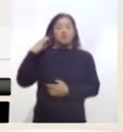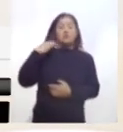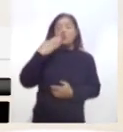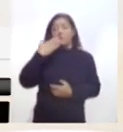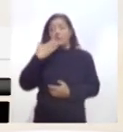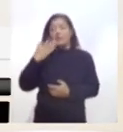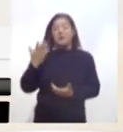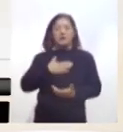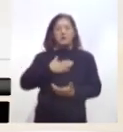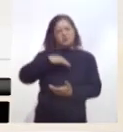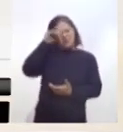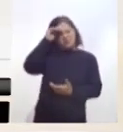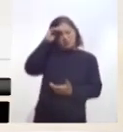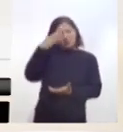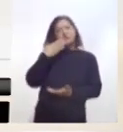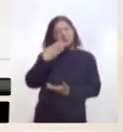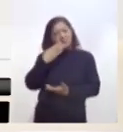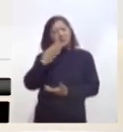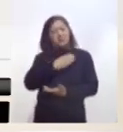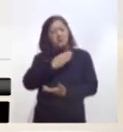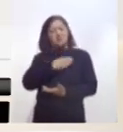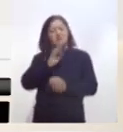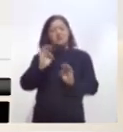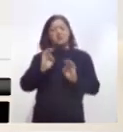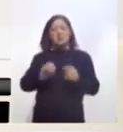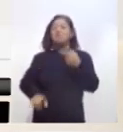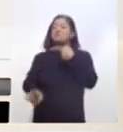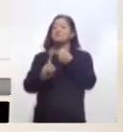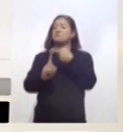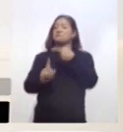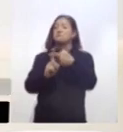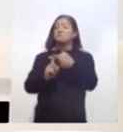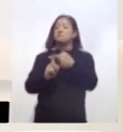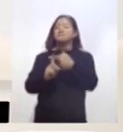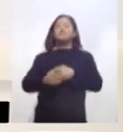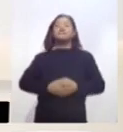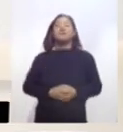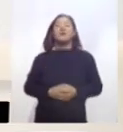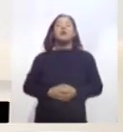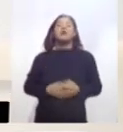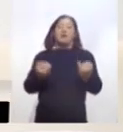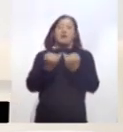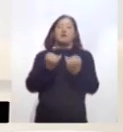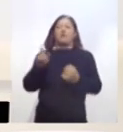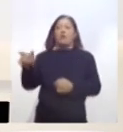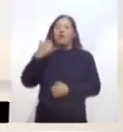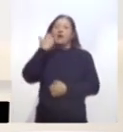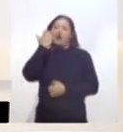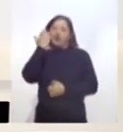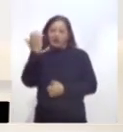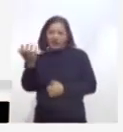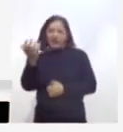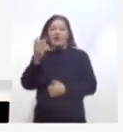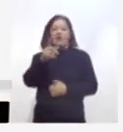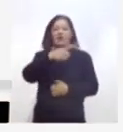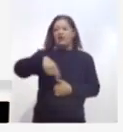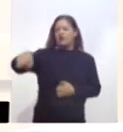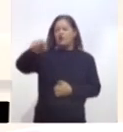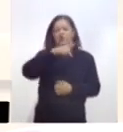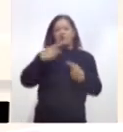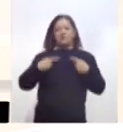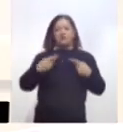bastante muy buenas, muy positivas y sobre todo en el ánimo de conservar obviamente la salud de la población.